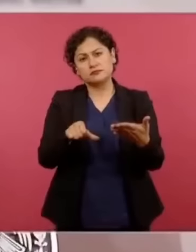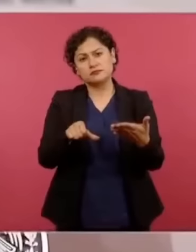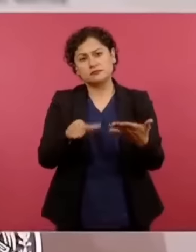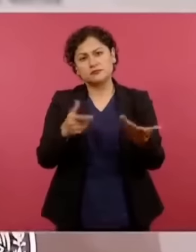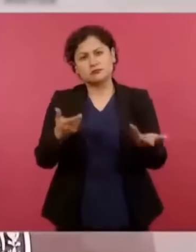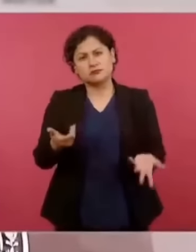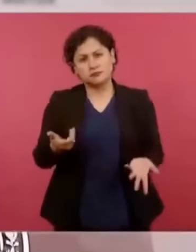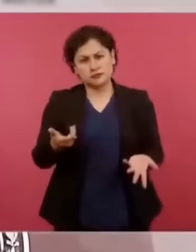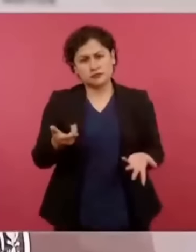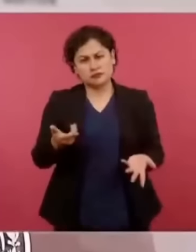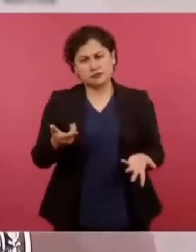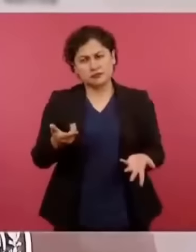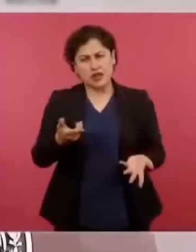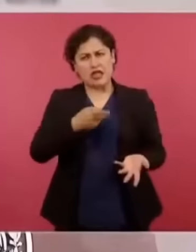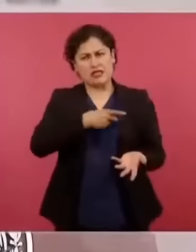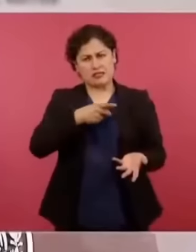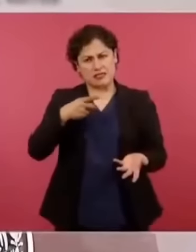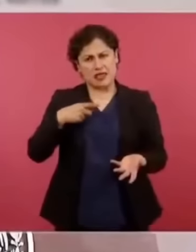sido un accidente,